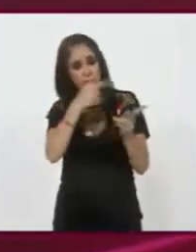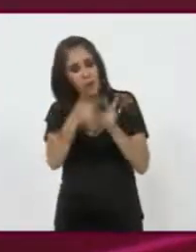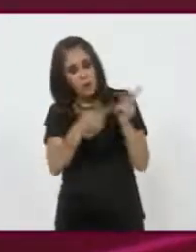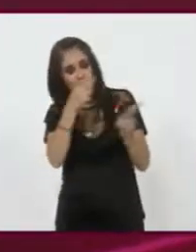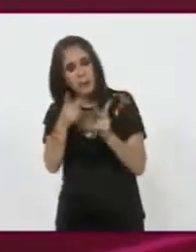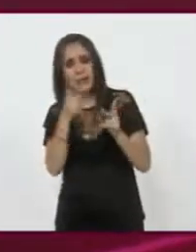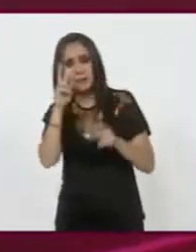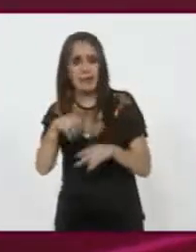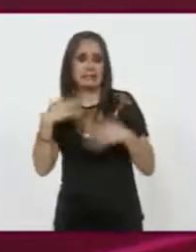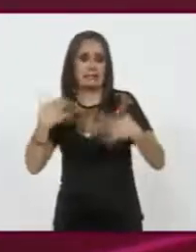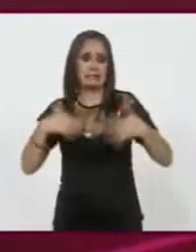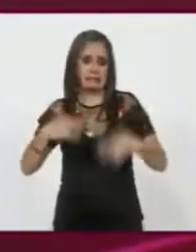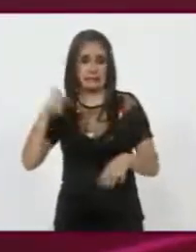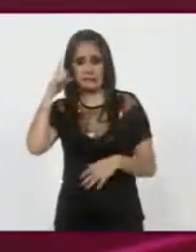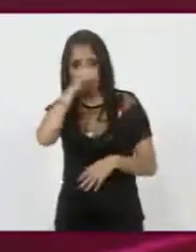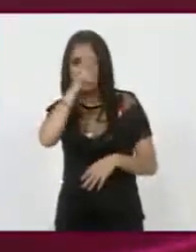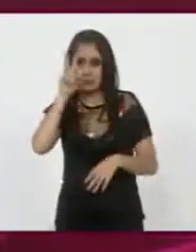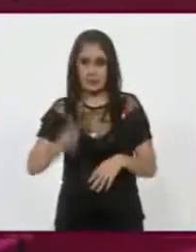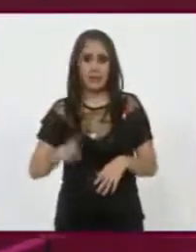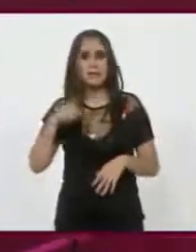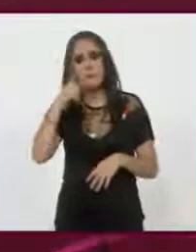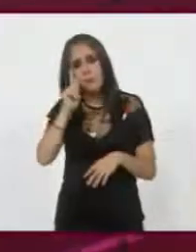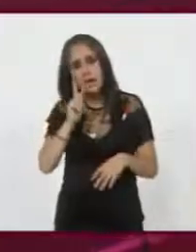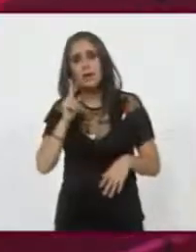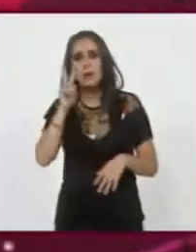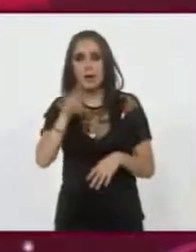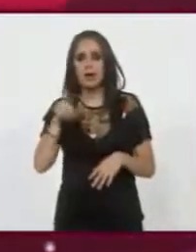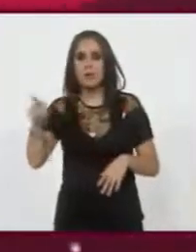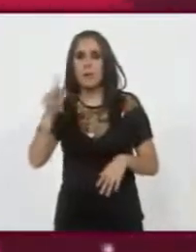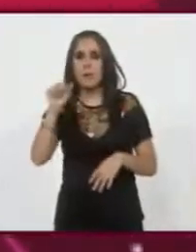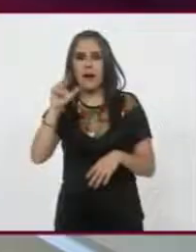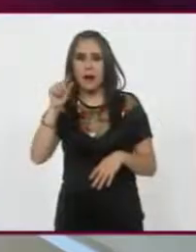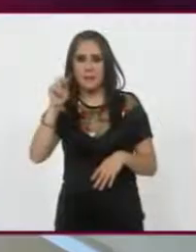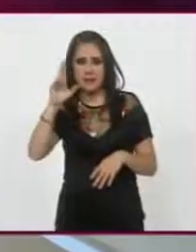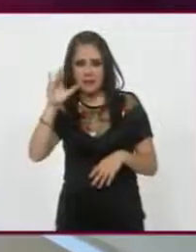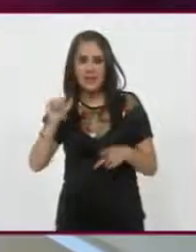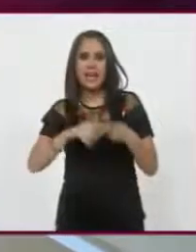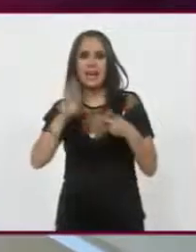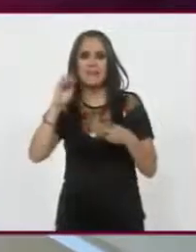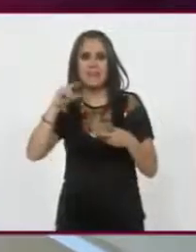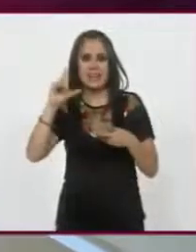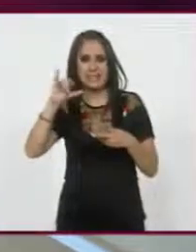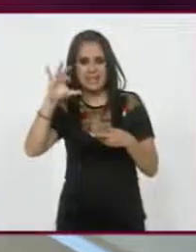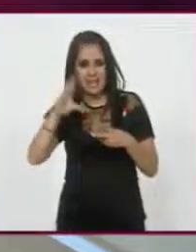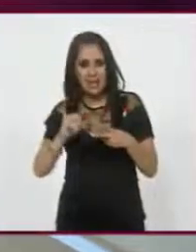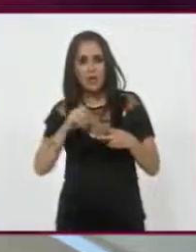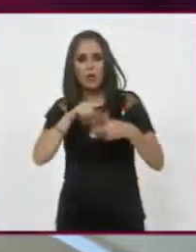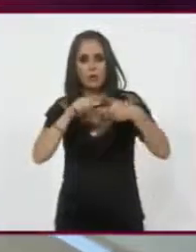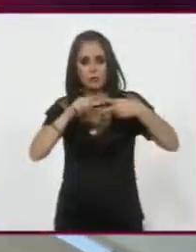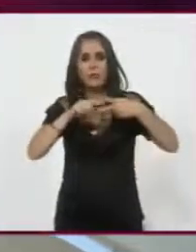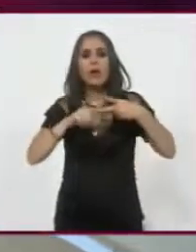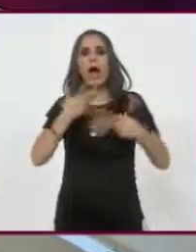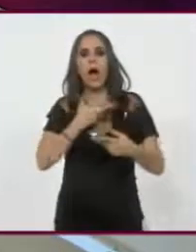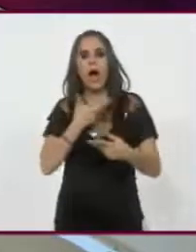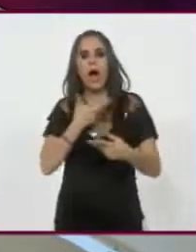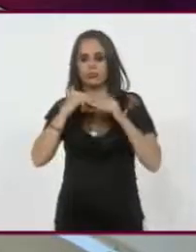sabes. Pero creo que ha sido muy destacado que el Parlamento y el Financiero mantuvieron una